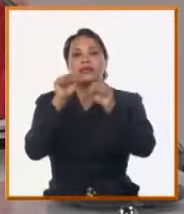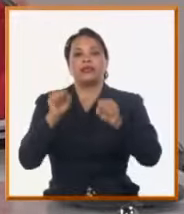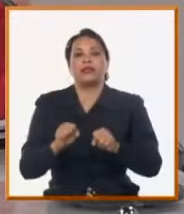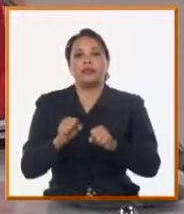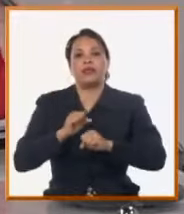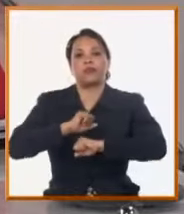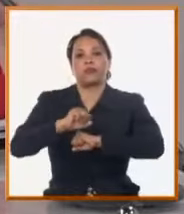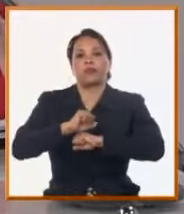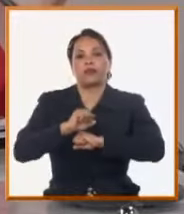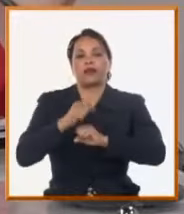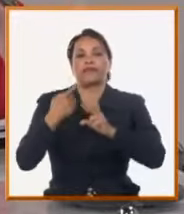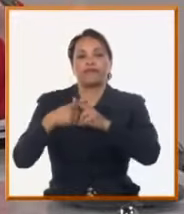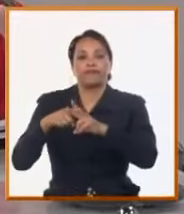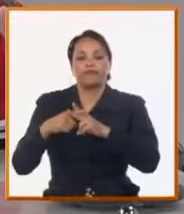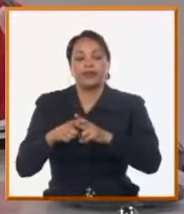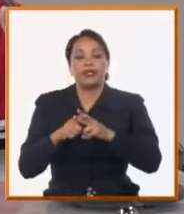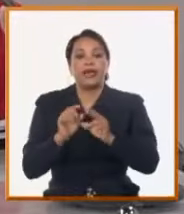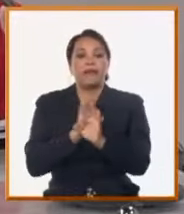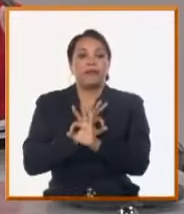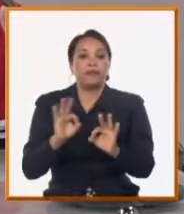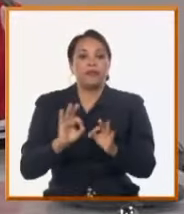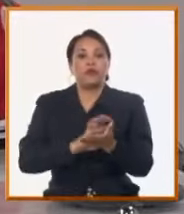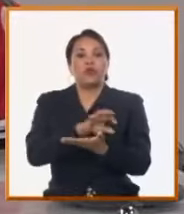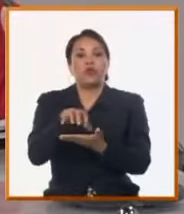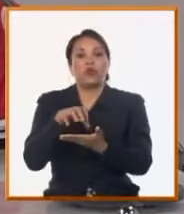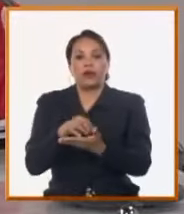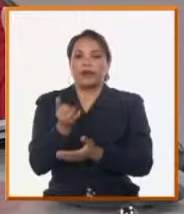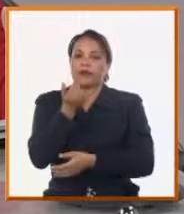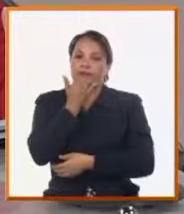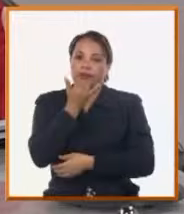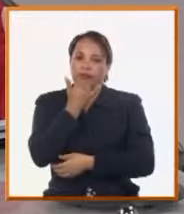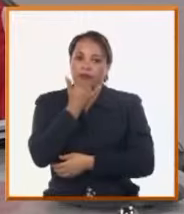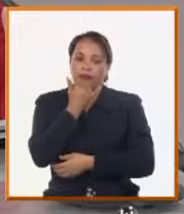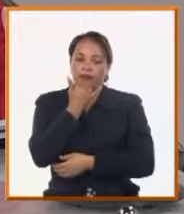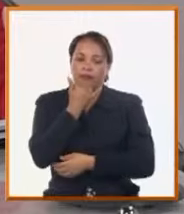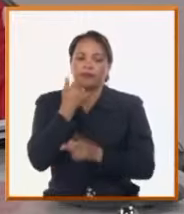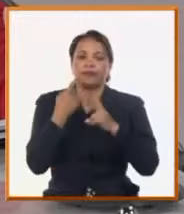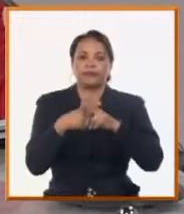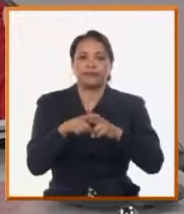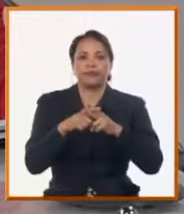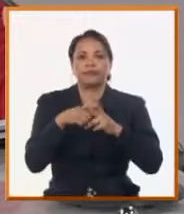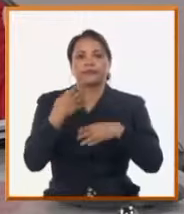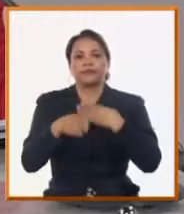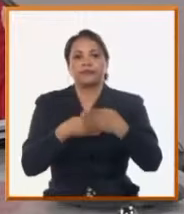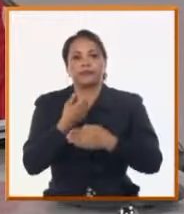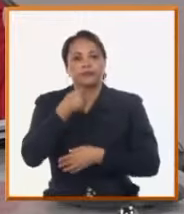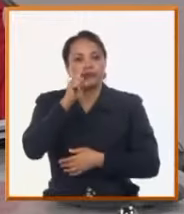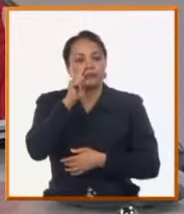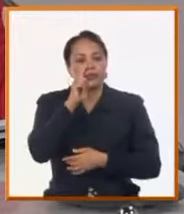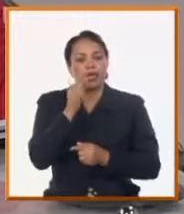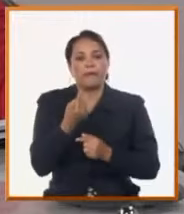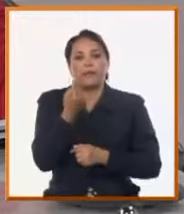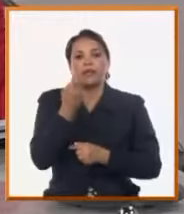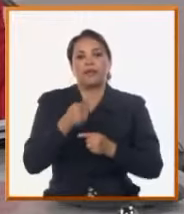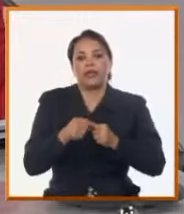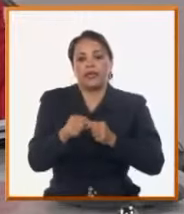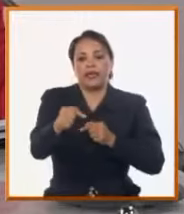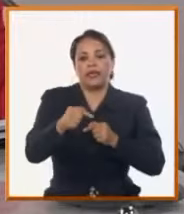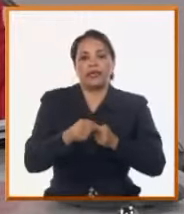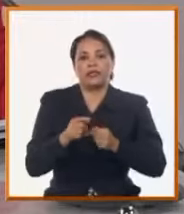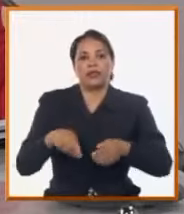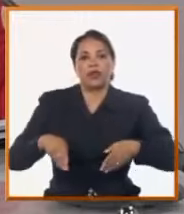específicamente para los lugares que más se afectan en la vía Panamericana. Concluimos recientemente ya el primer tramo hasta el hotel de la vía